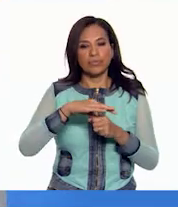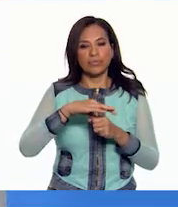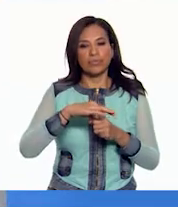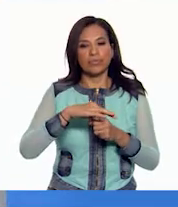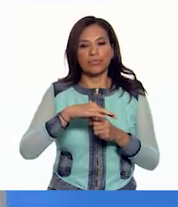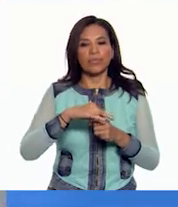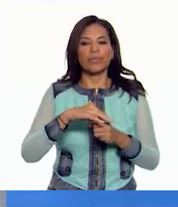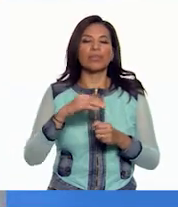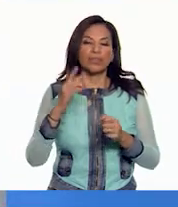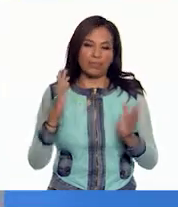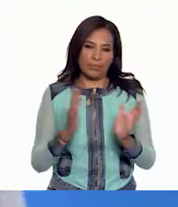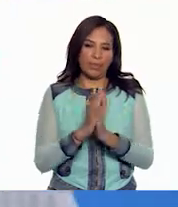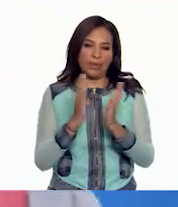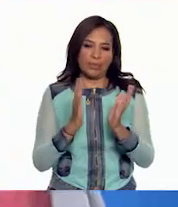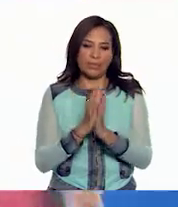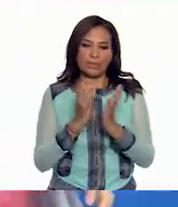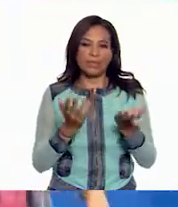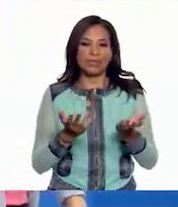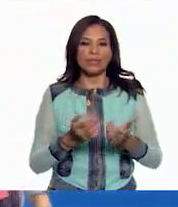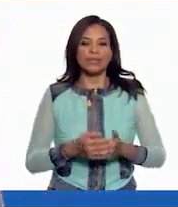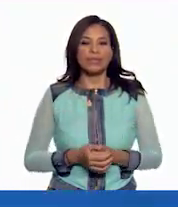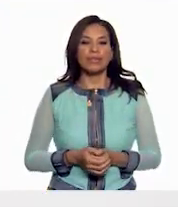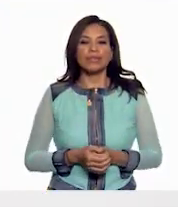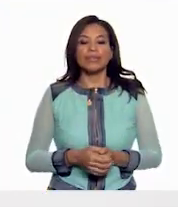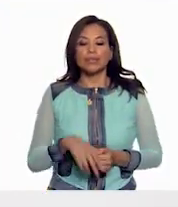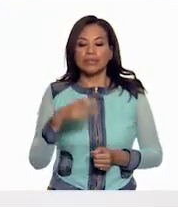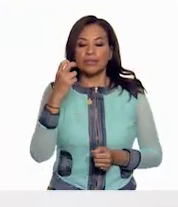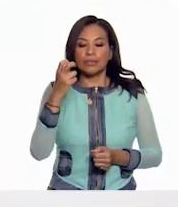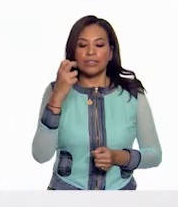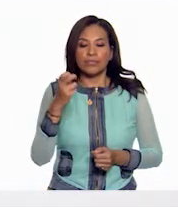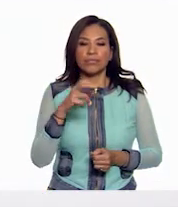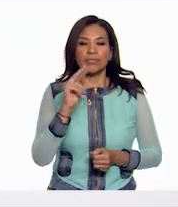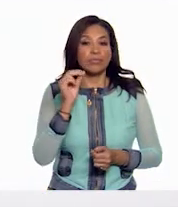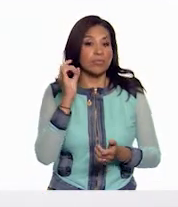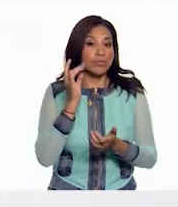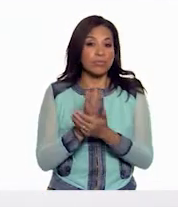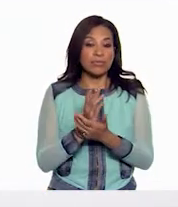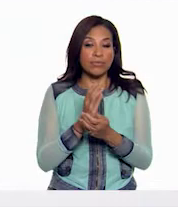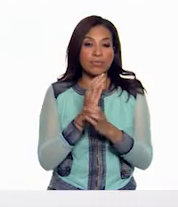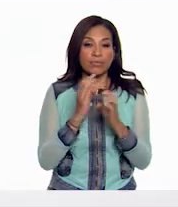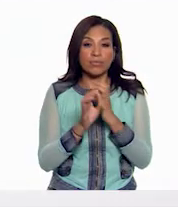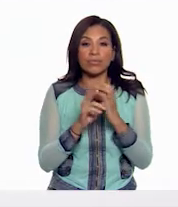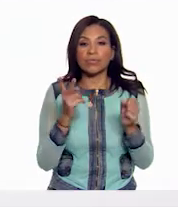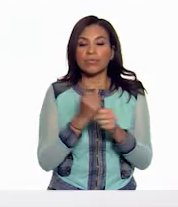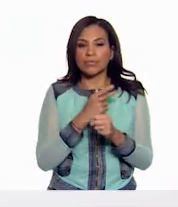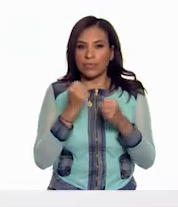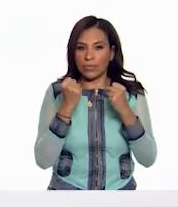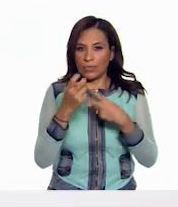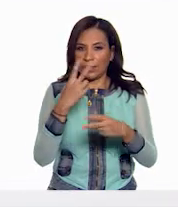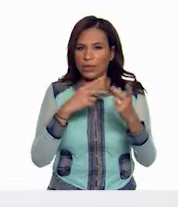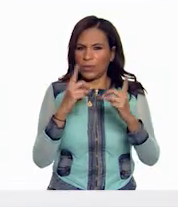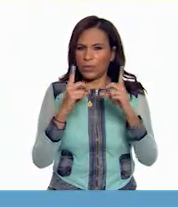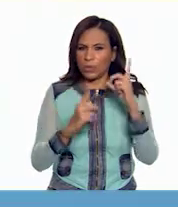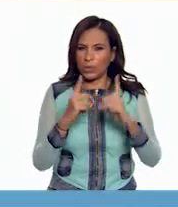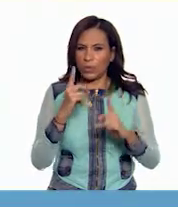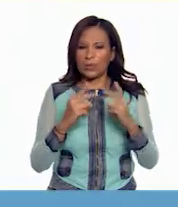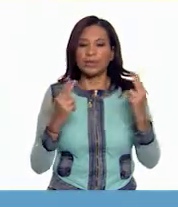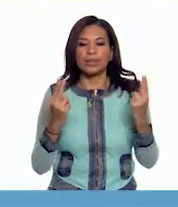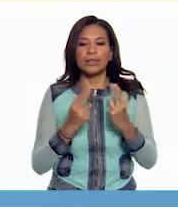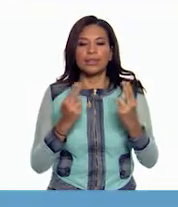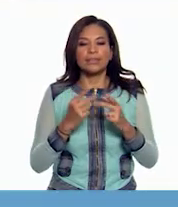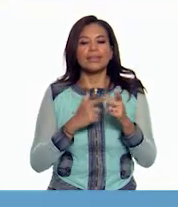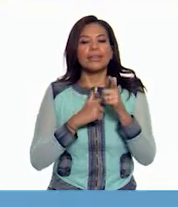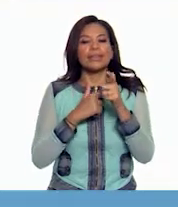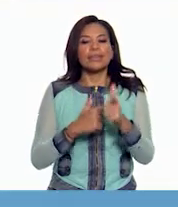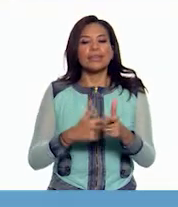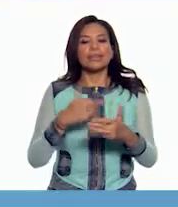elección donde debió haber participado. Así es. Y este no sería el único acontecimiento que reforzaría las dudas y la necesidad de